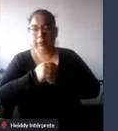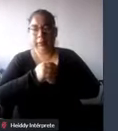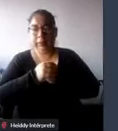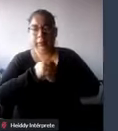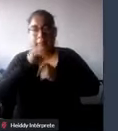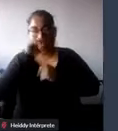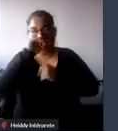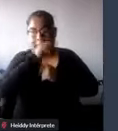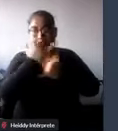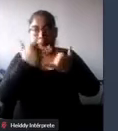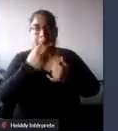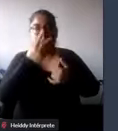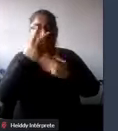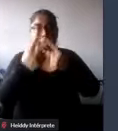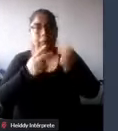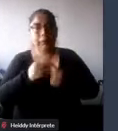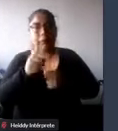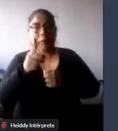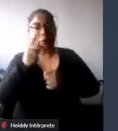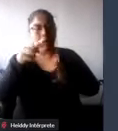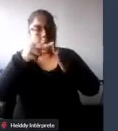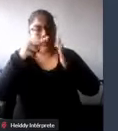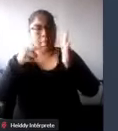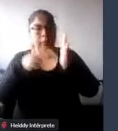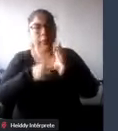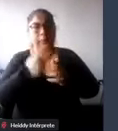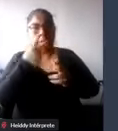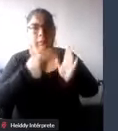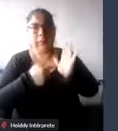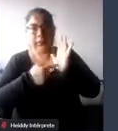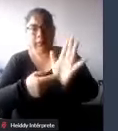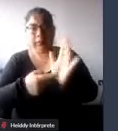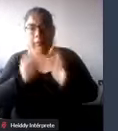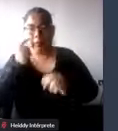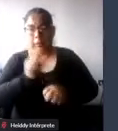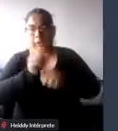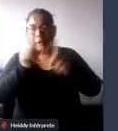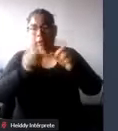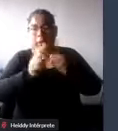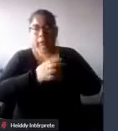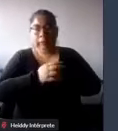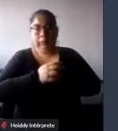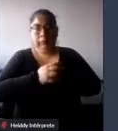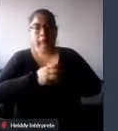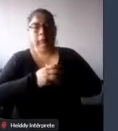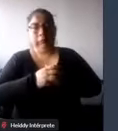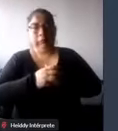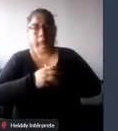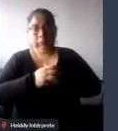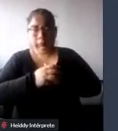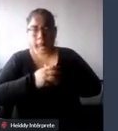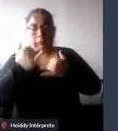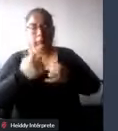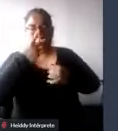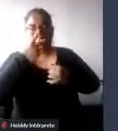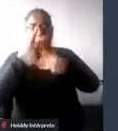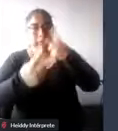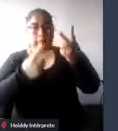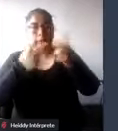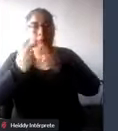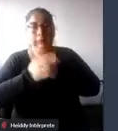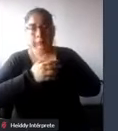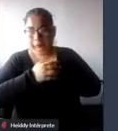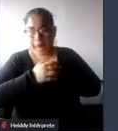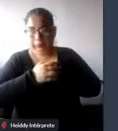hicimos todos unos proyectos para poder dotar a estas infraestructuras de por lo menos lo más elemental que